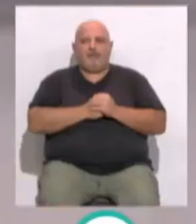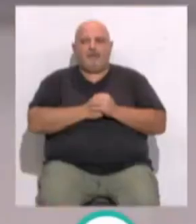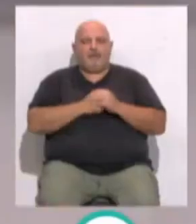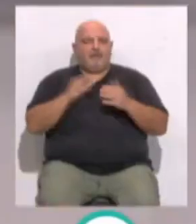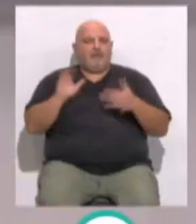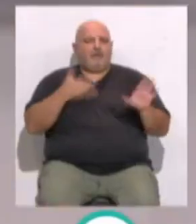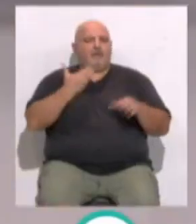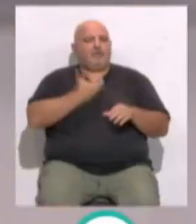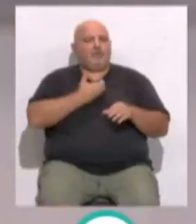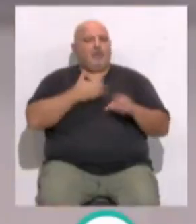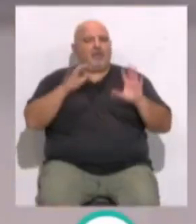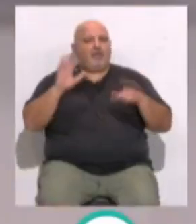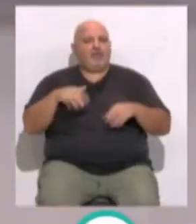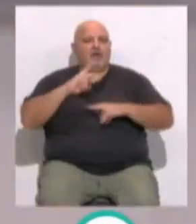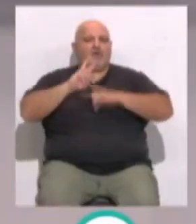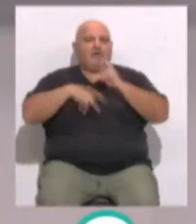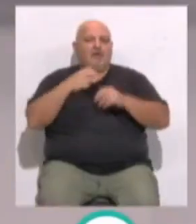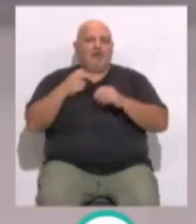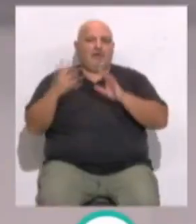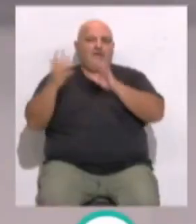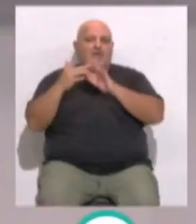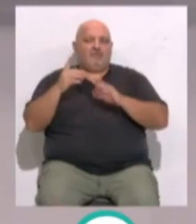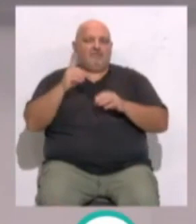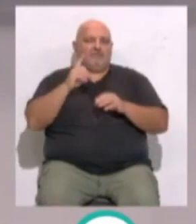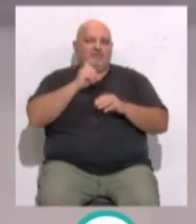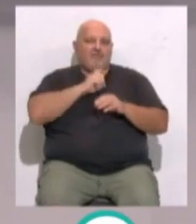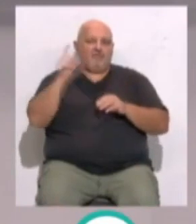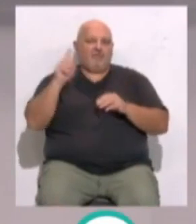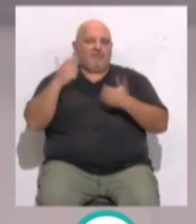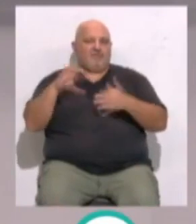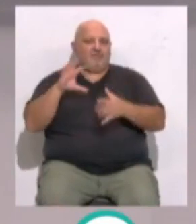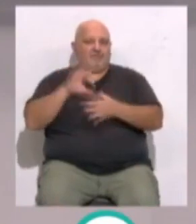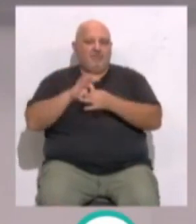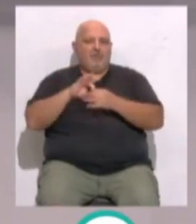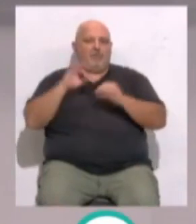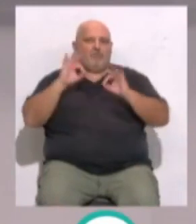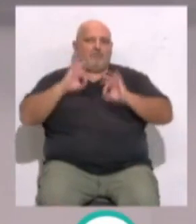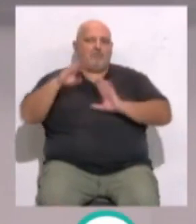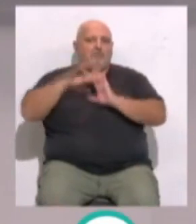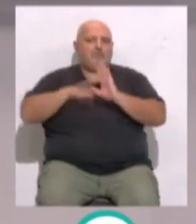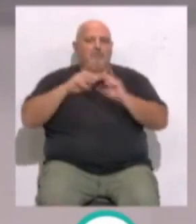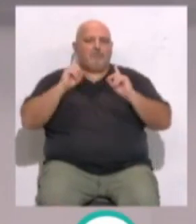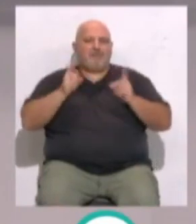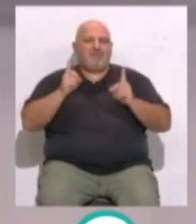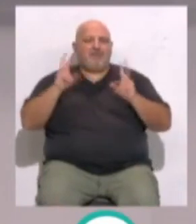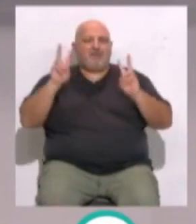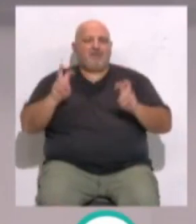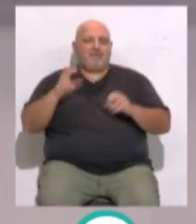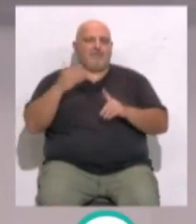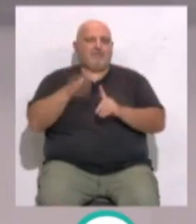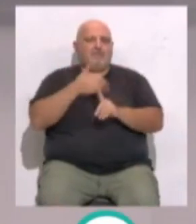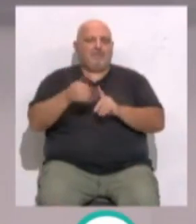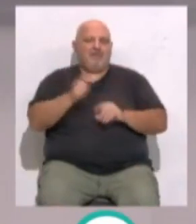El Ayuntamiento de Cádiz ha renovado con la Fundación Márgenes y Vínculos un programa para la prevención del